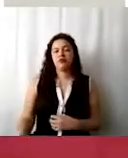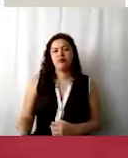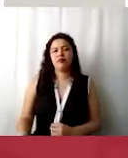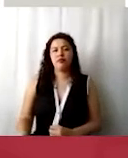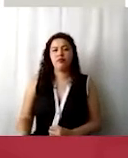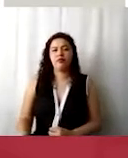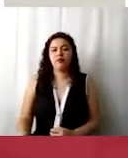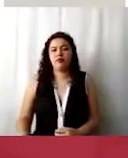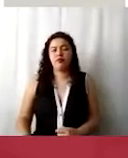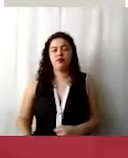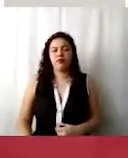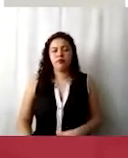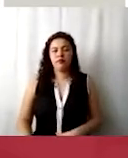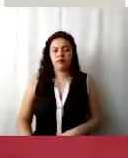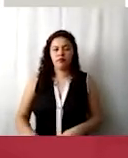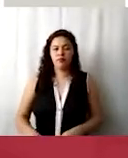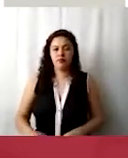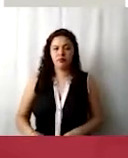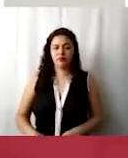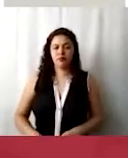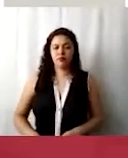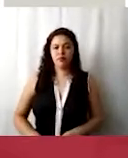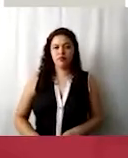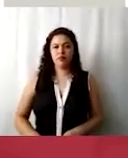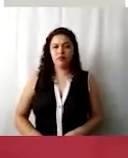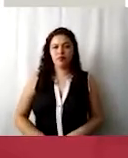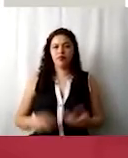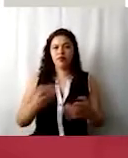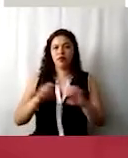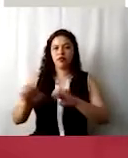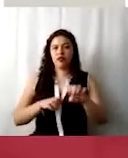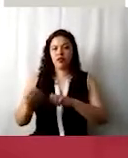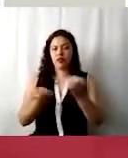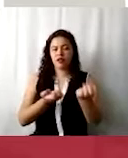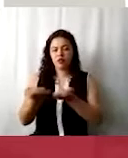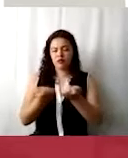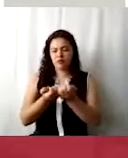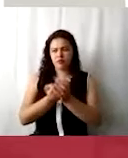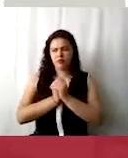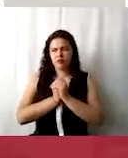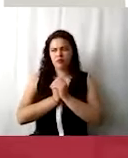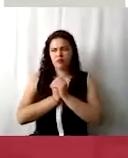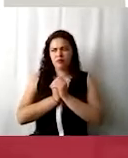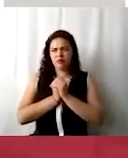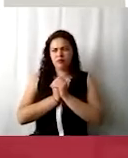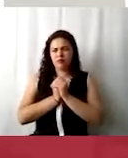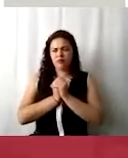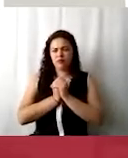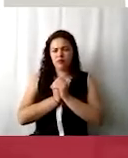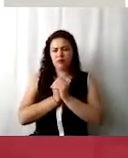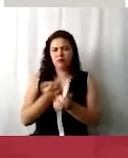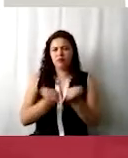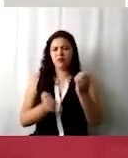Ahora vamos a hacer el ejercicio directo en el escritorio virtual de trabajo, para que vean cómo se registra.